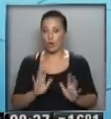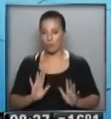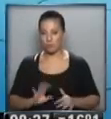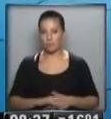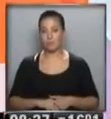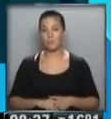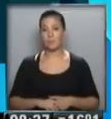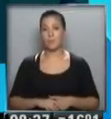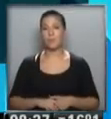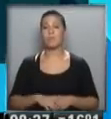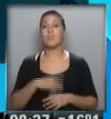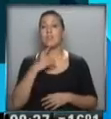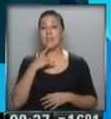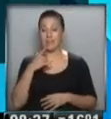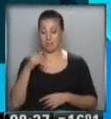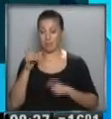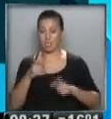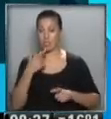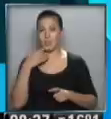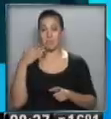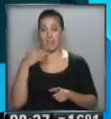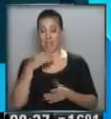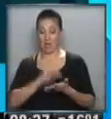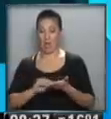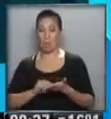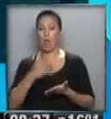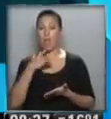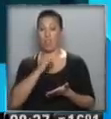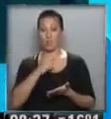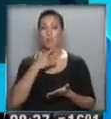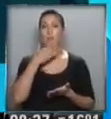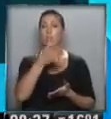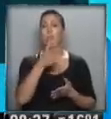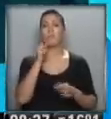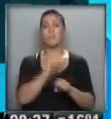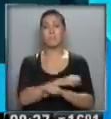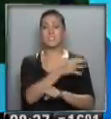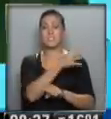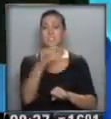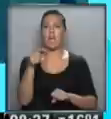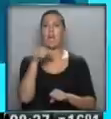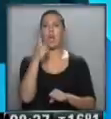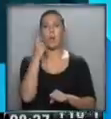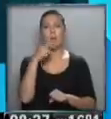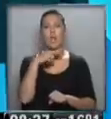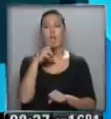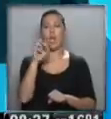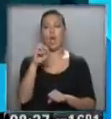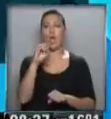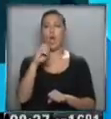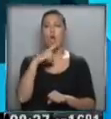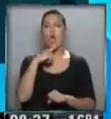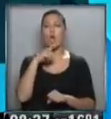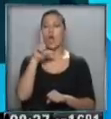La querella pidió prisión perpetua para el mayor Jorge Antonio Olivera por el secuestro y desaparición de la modelo y militante